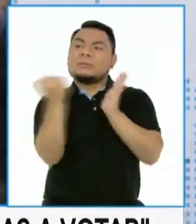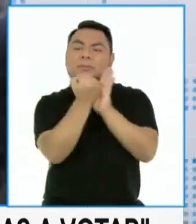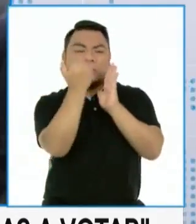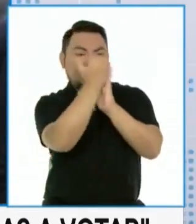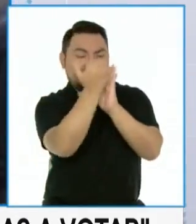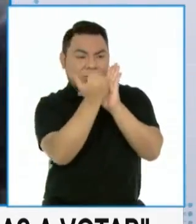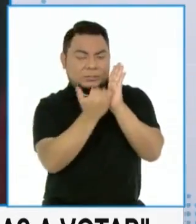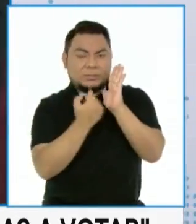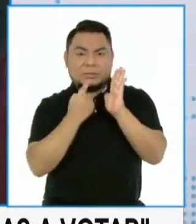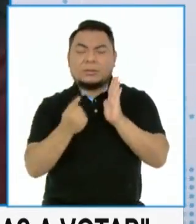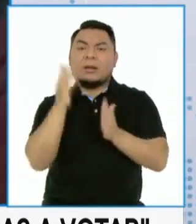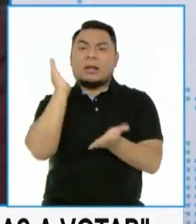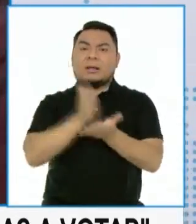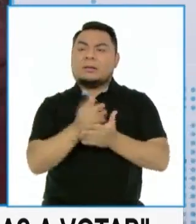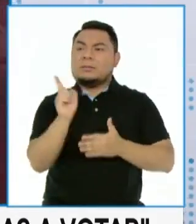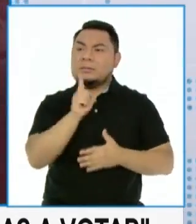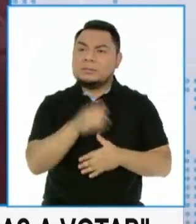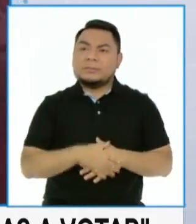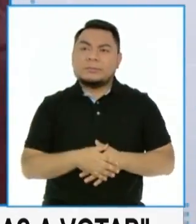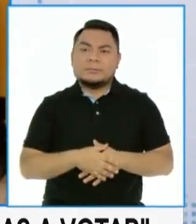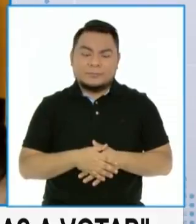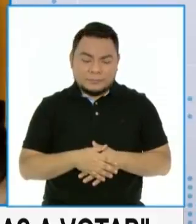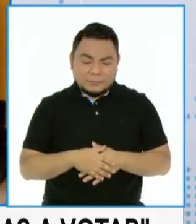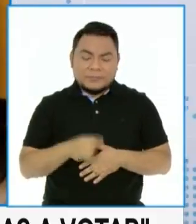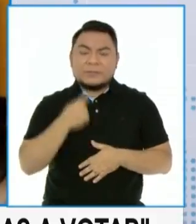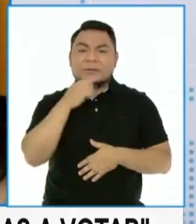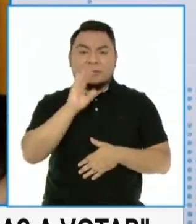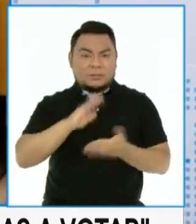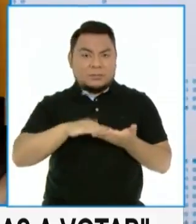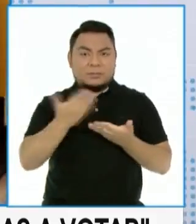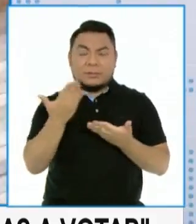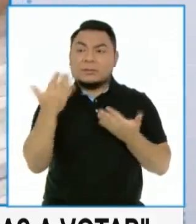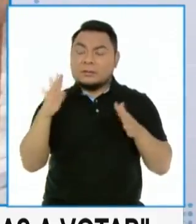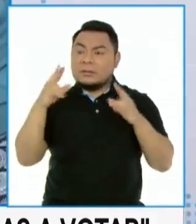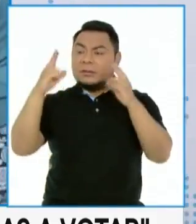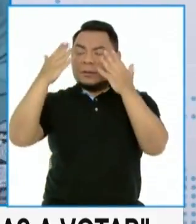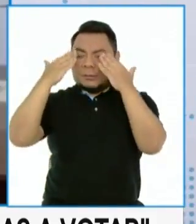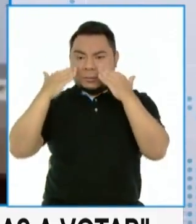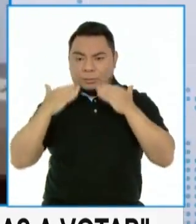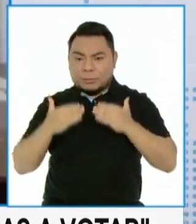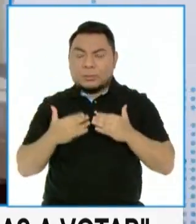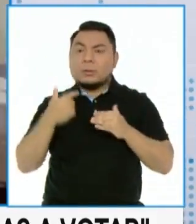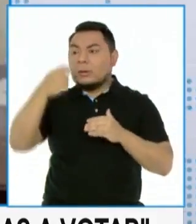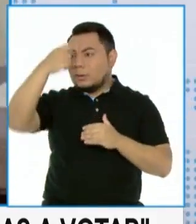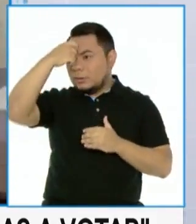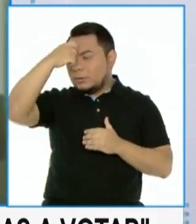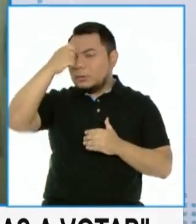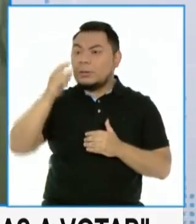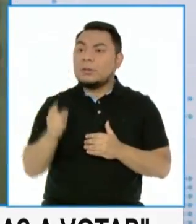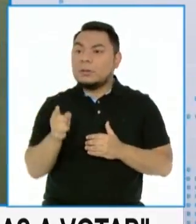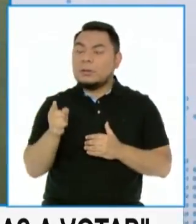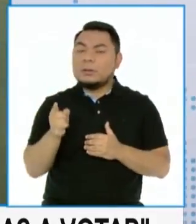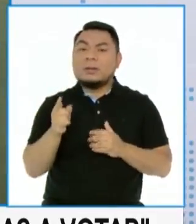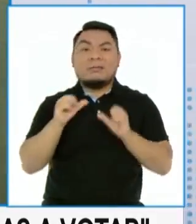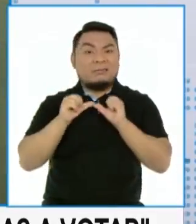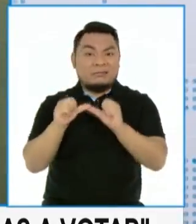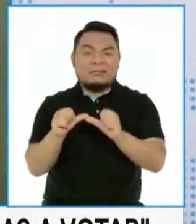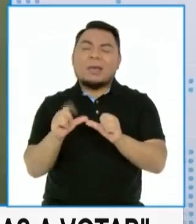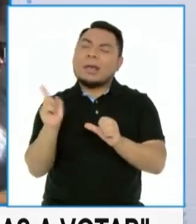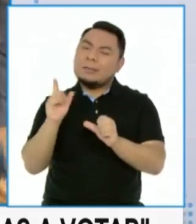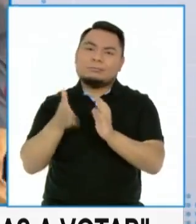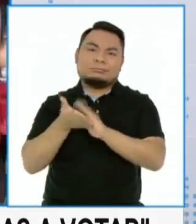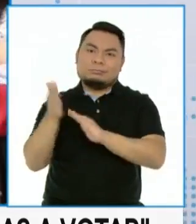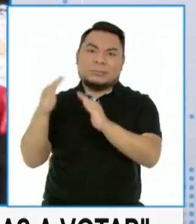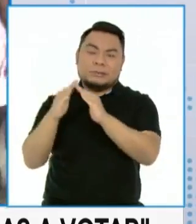para que no tenga una multa, lo registramos y luego esta persona se regresa a su domicilio. Muy bien, gracias por los